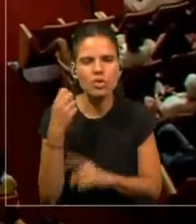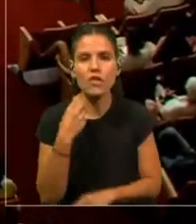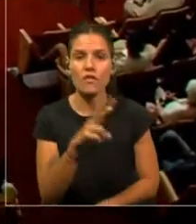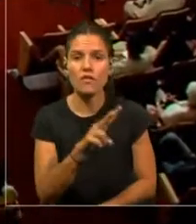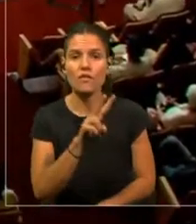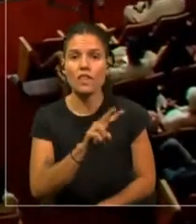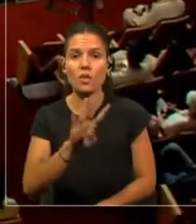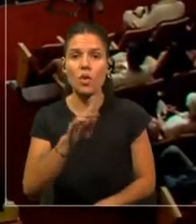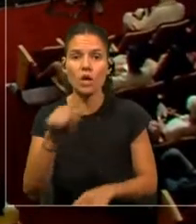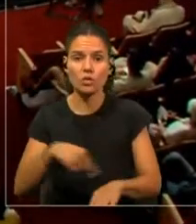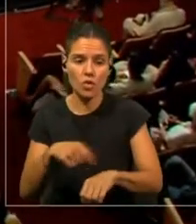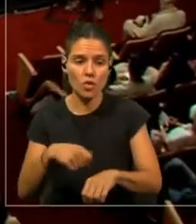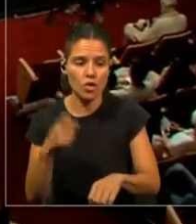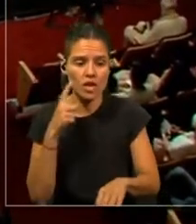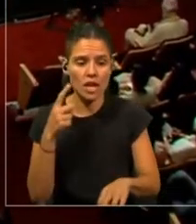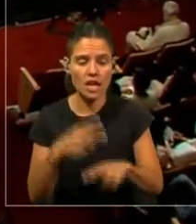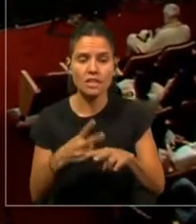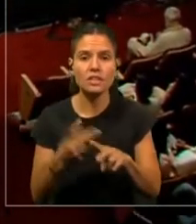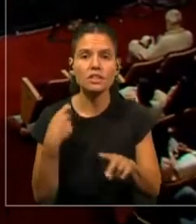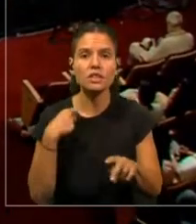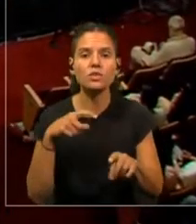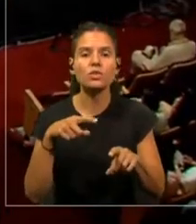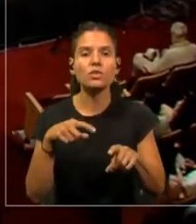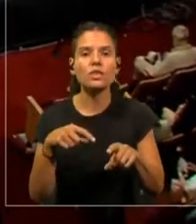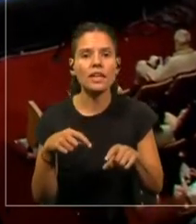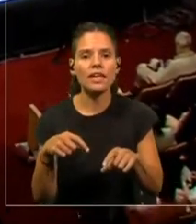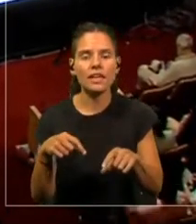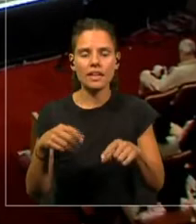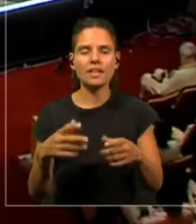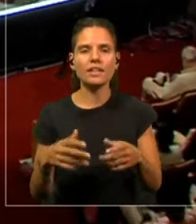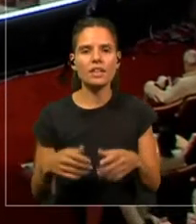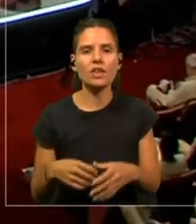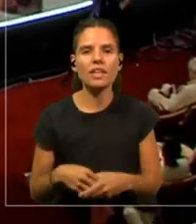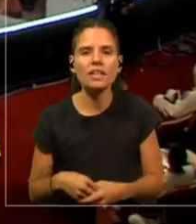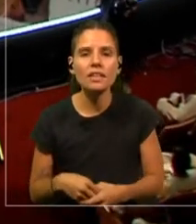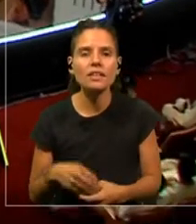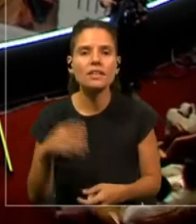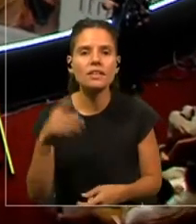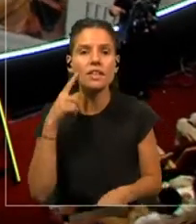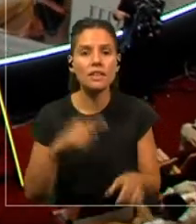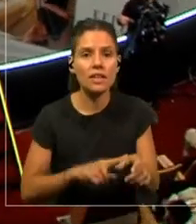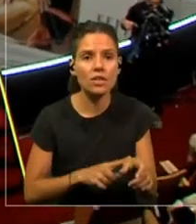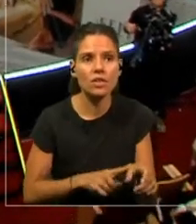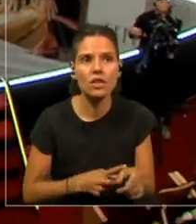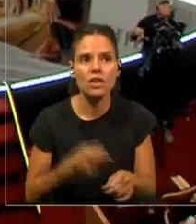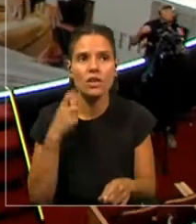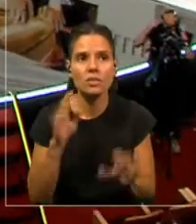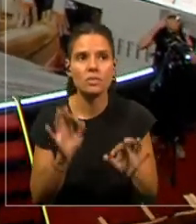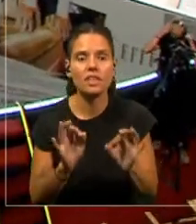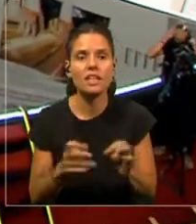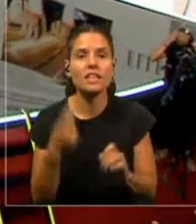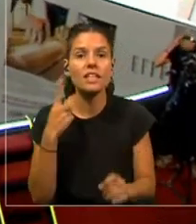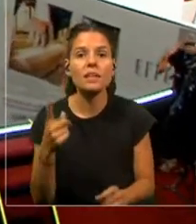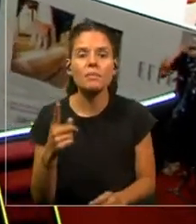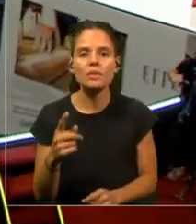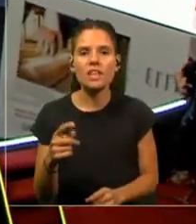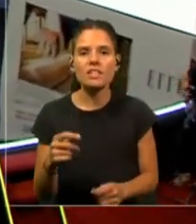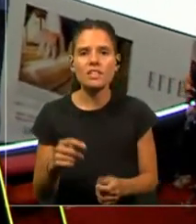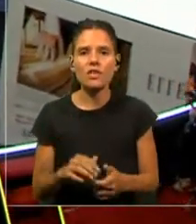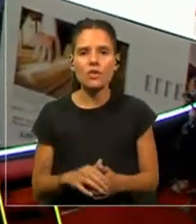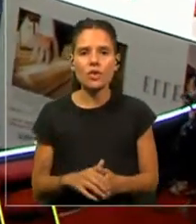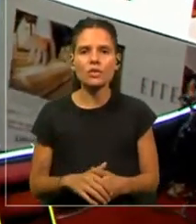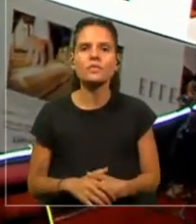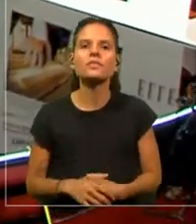a muchas personas, invitamos a artistas, tecnólogos, especialistas de la industria. También tuvimos